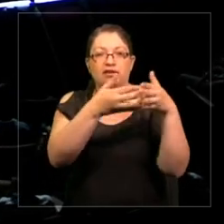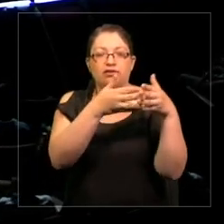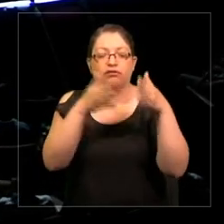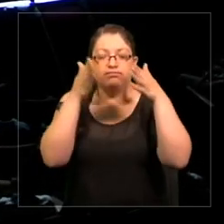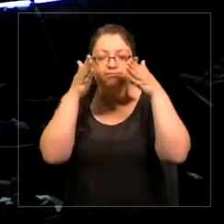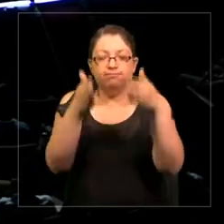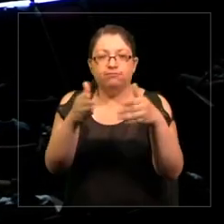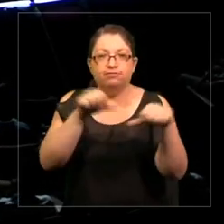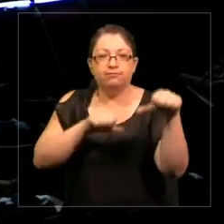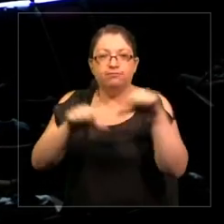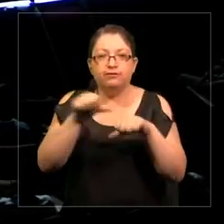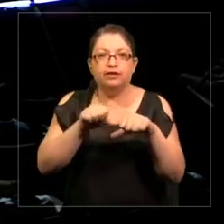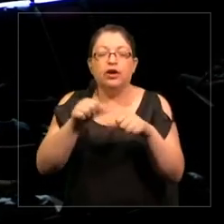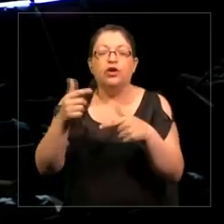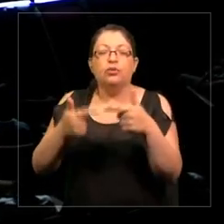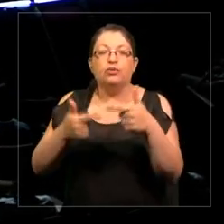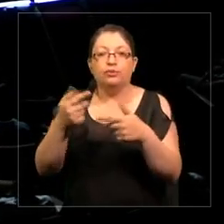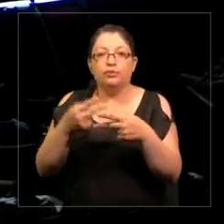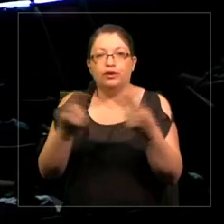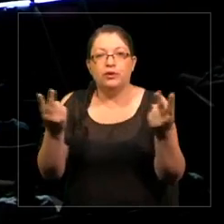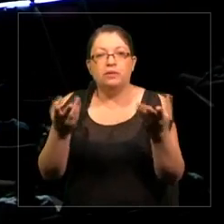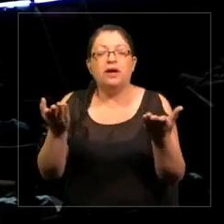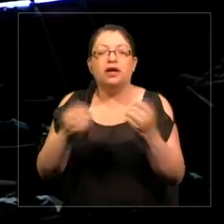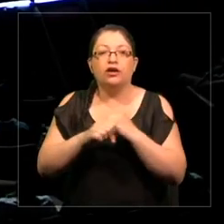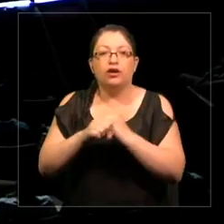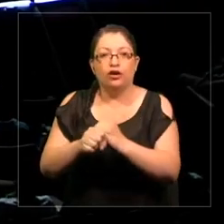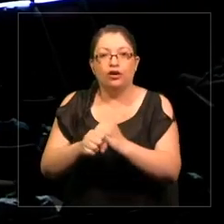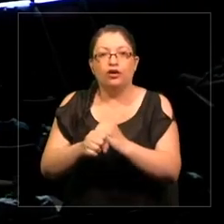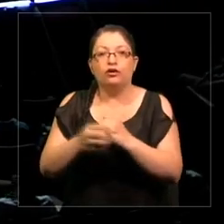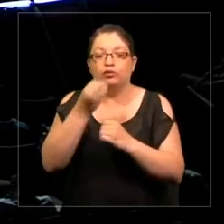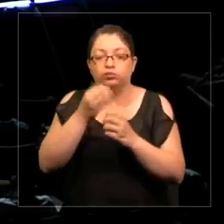investigación en políticas públicas para prevenir la obesidad.